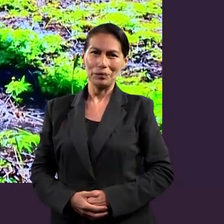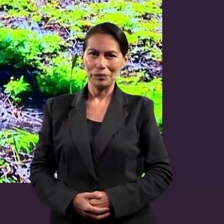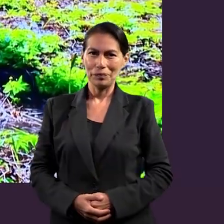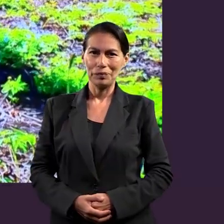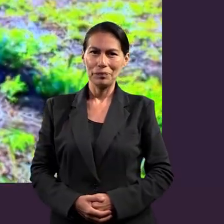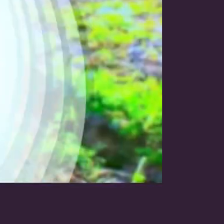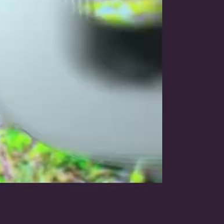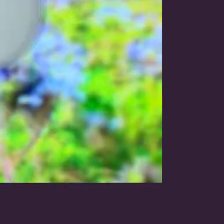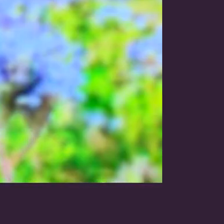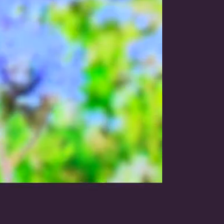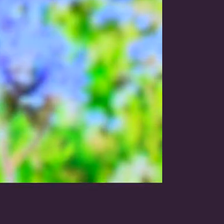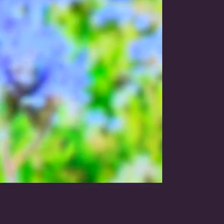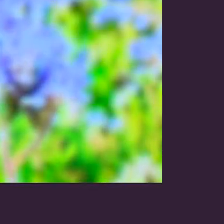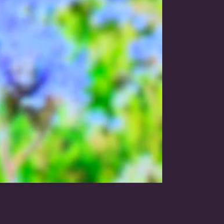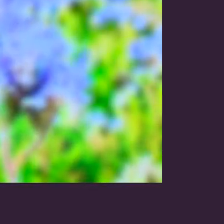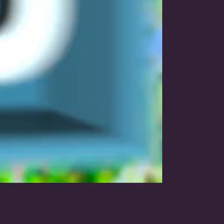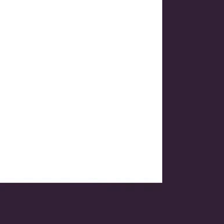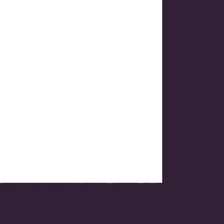Cristo Jesús.